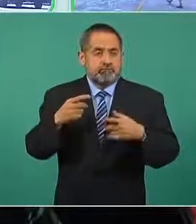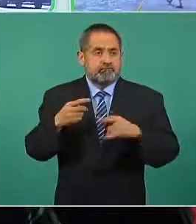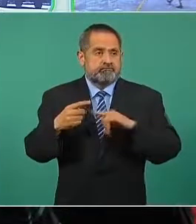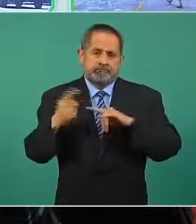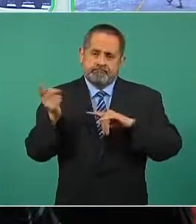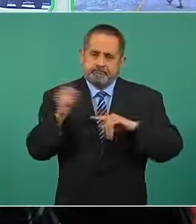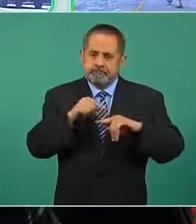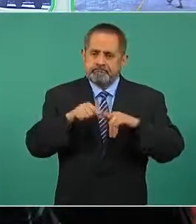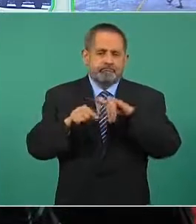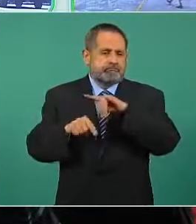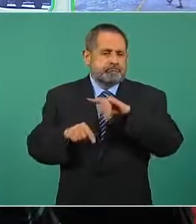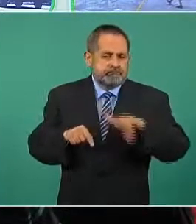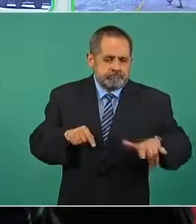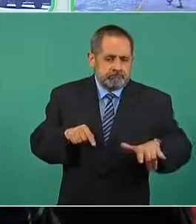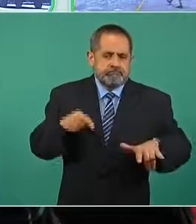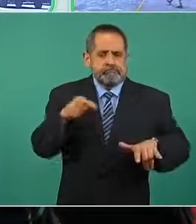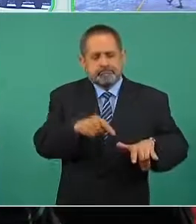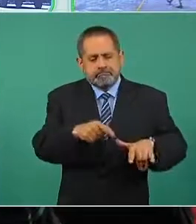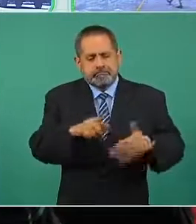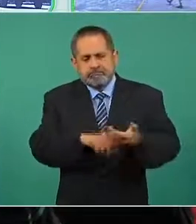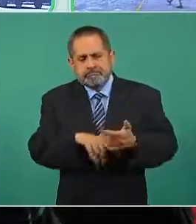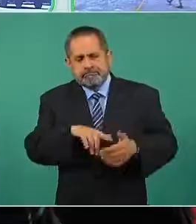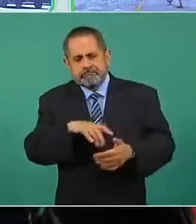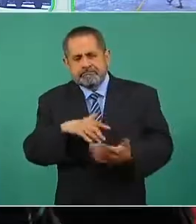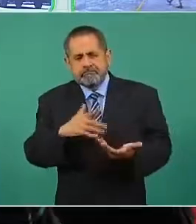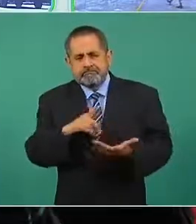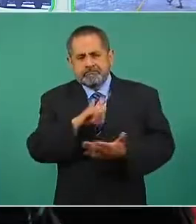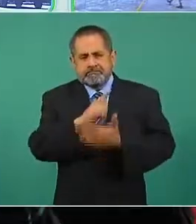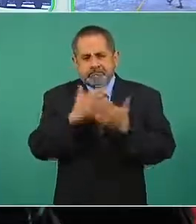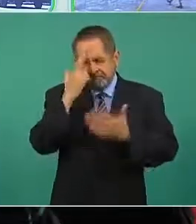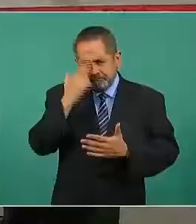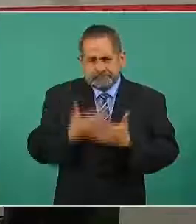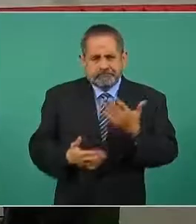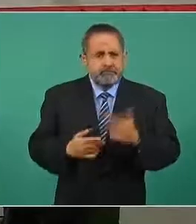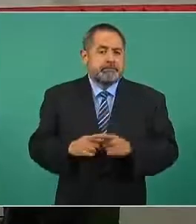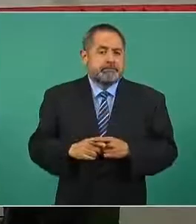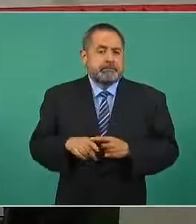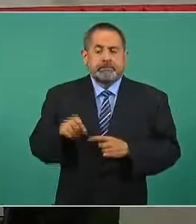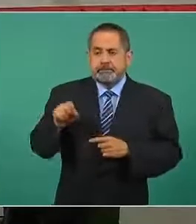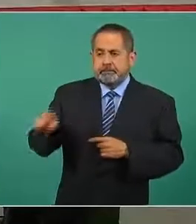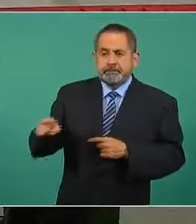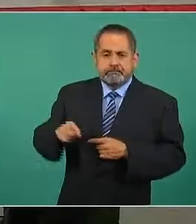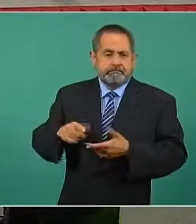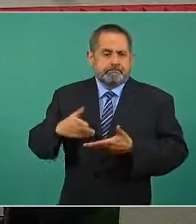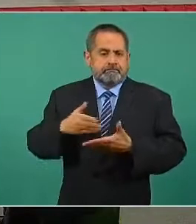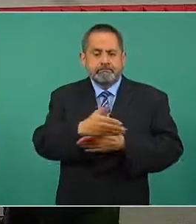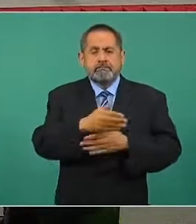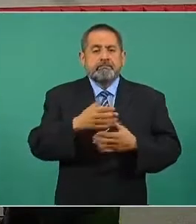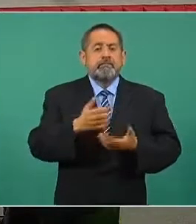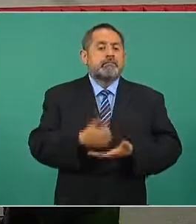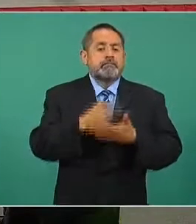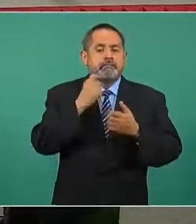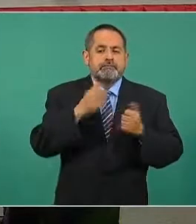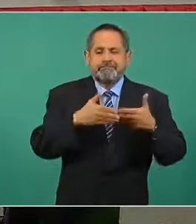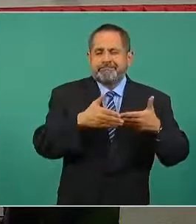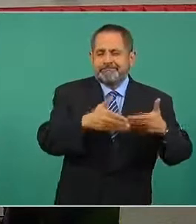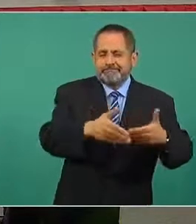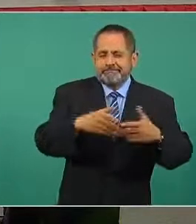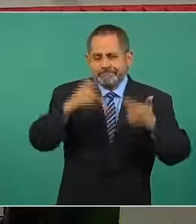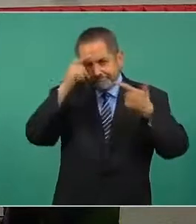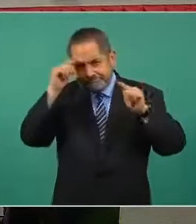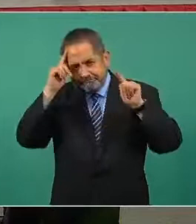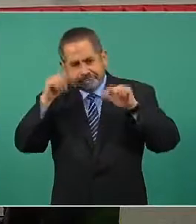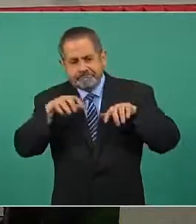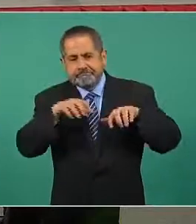o ilícitas y también la intercepción marina se desarrolló también en este mes. fueron